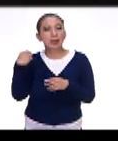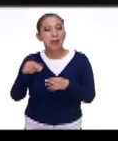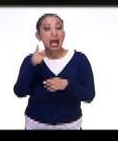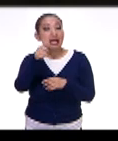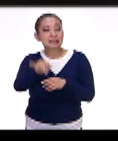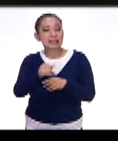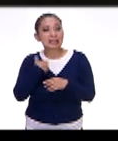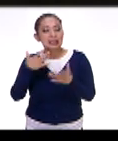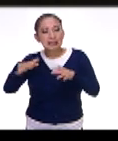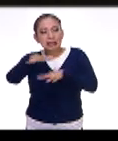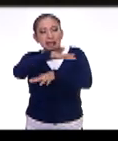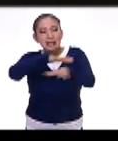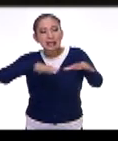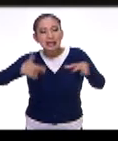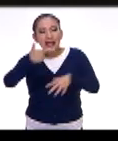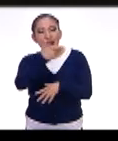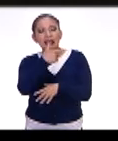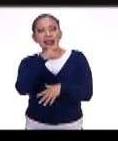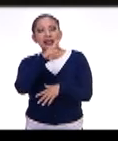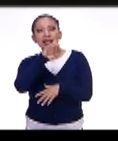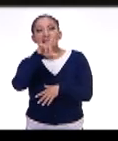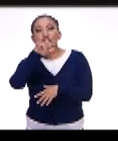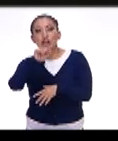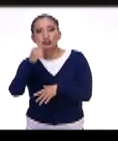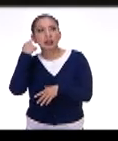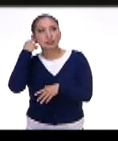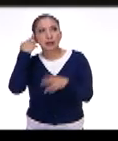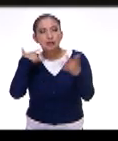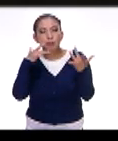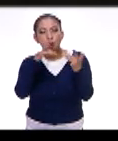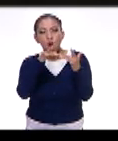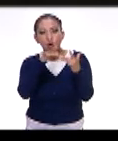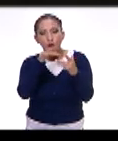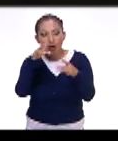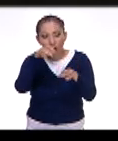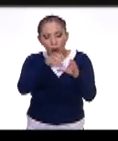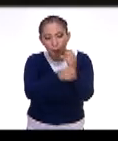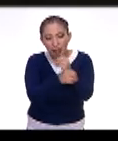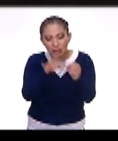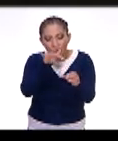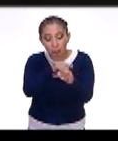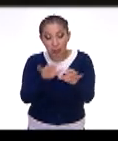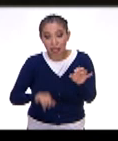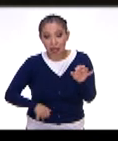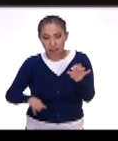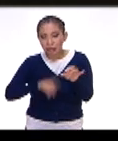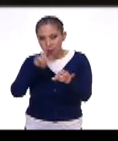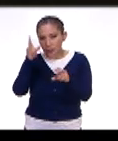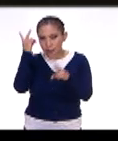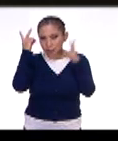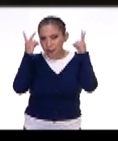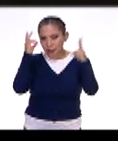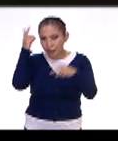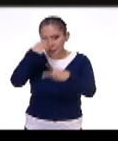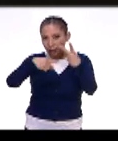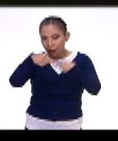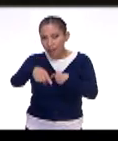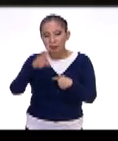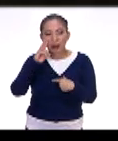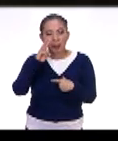así, Olla de Grillos, y que es una pieza interactiva, es muy interesante, ya la verán en el recorrido,